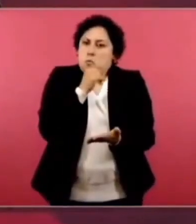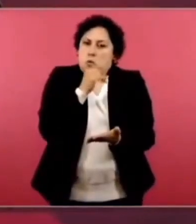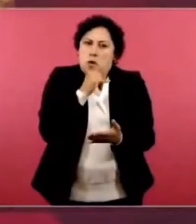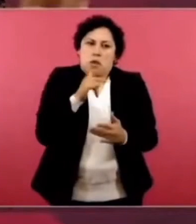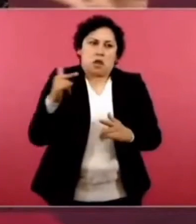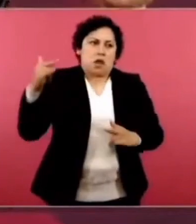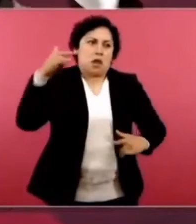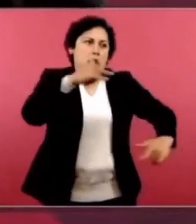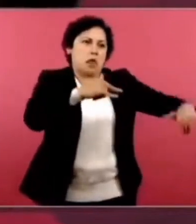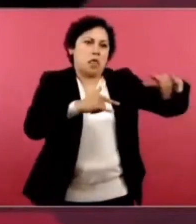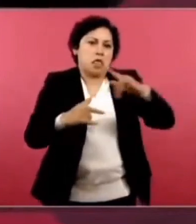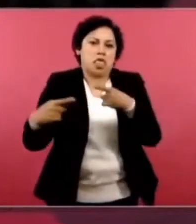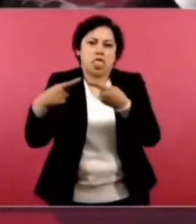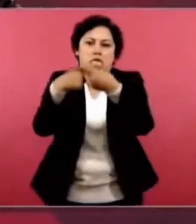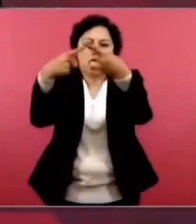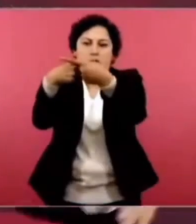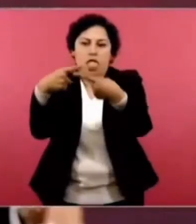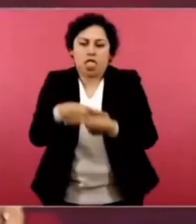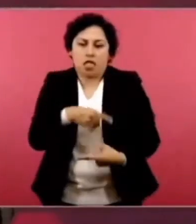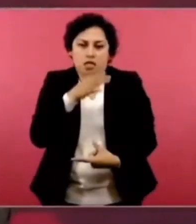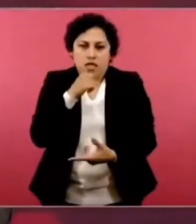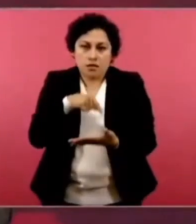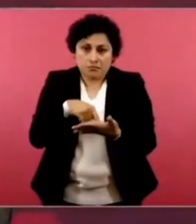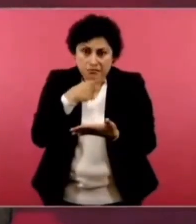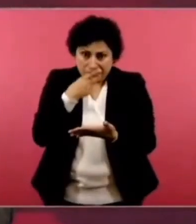entre los aeropuertos.